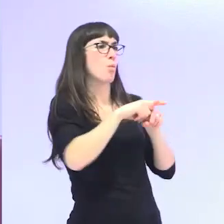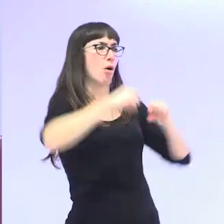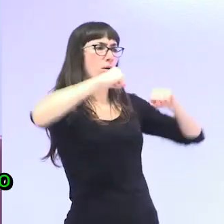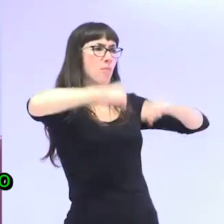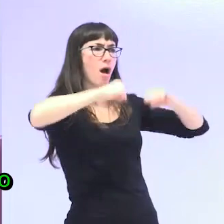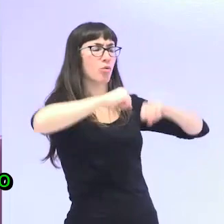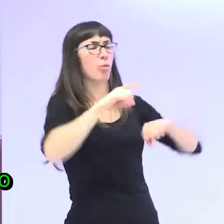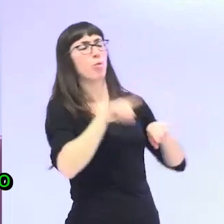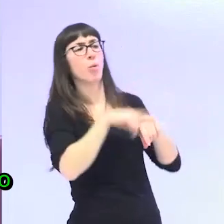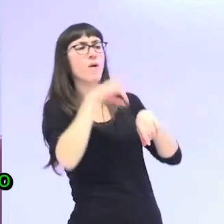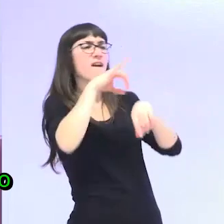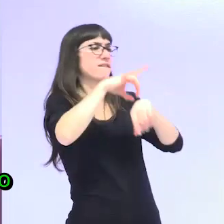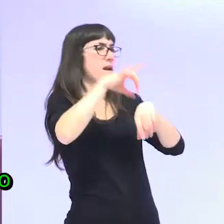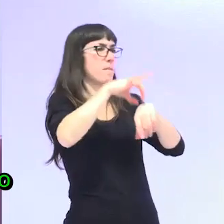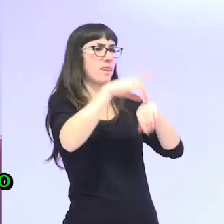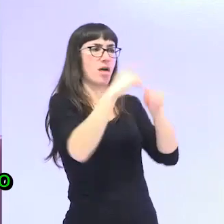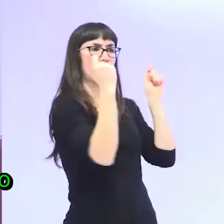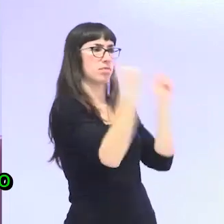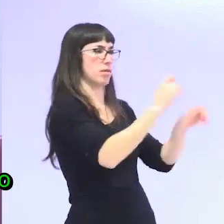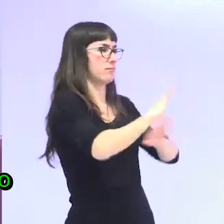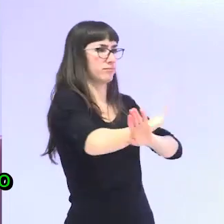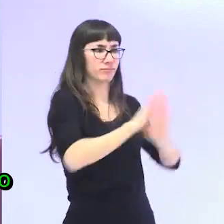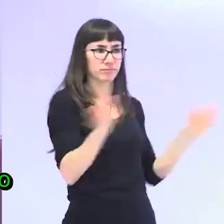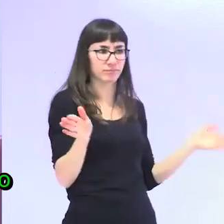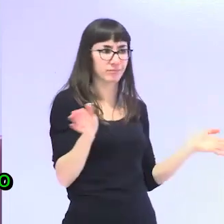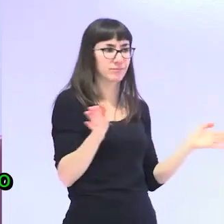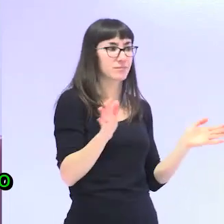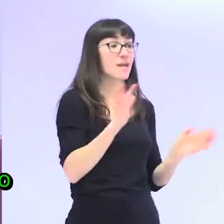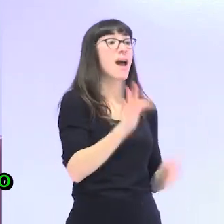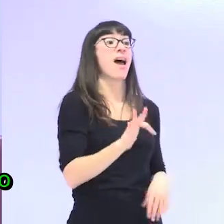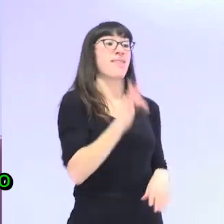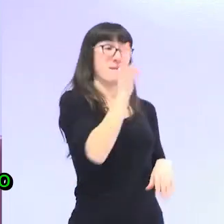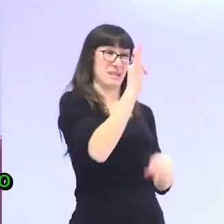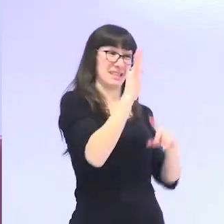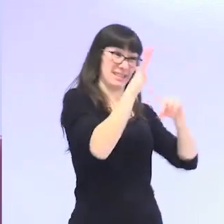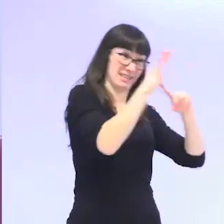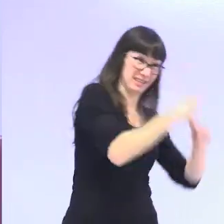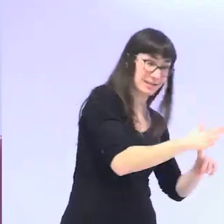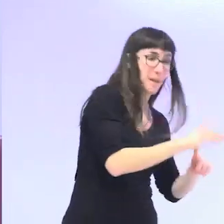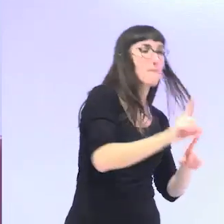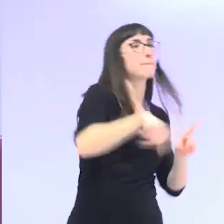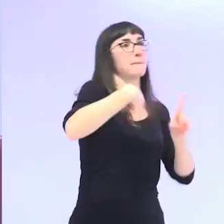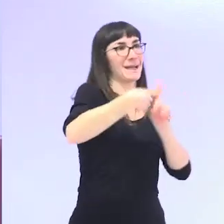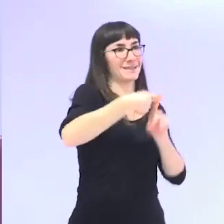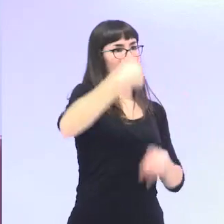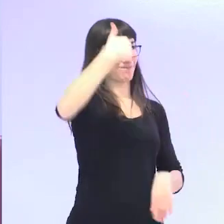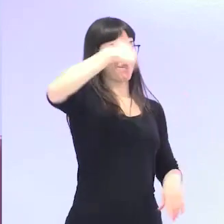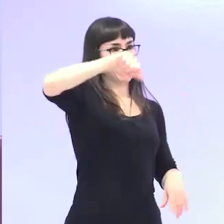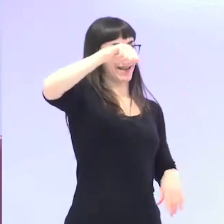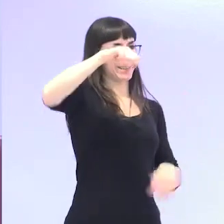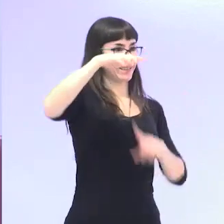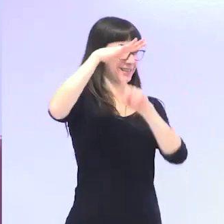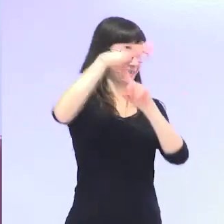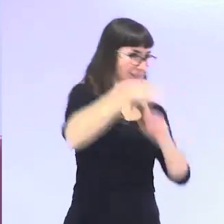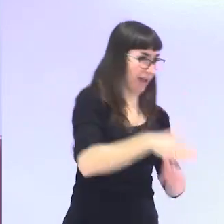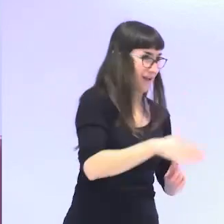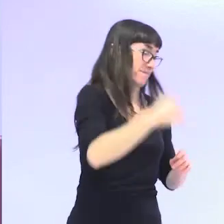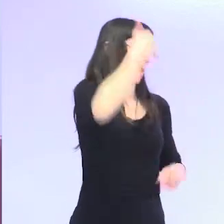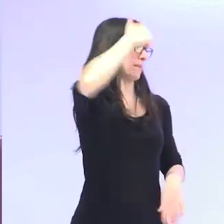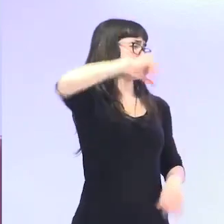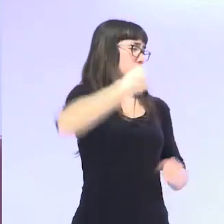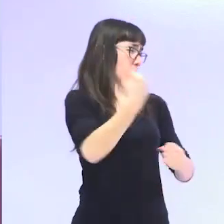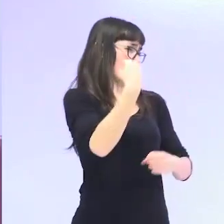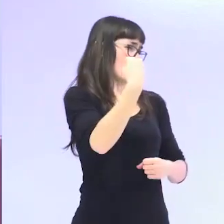Pero si además juntamos a ese edadismo el androcentrismo, la visión patriarcal y machista de la sociedad en la que